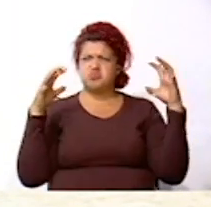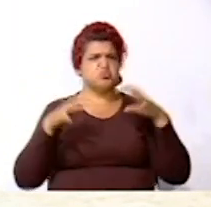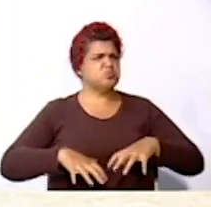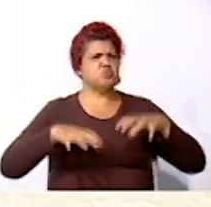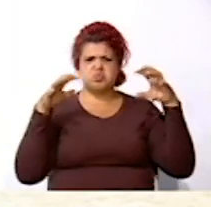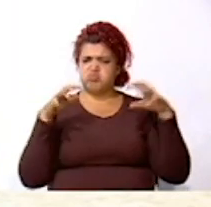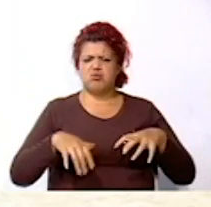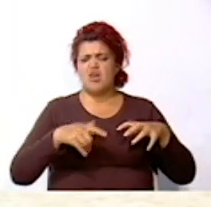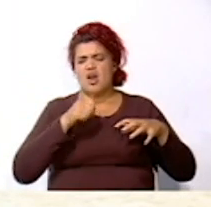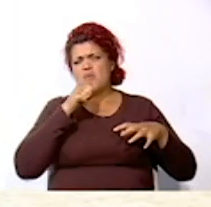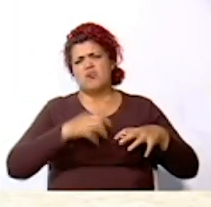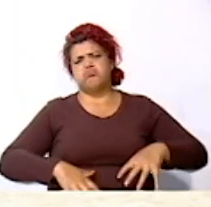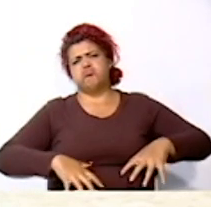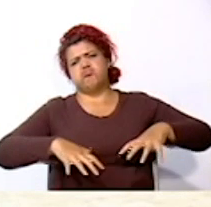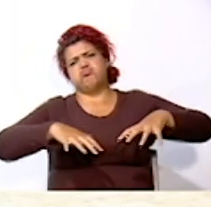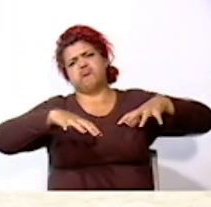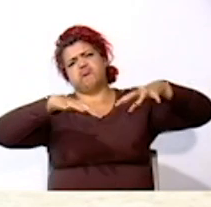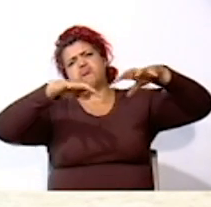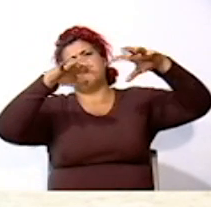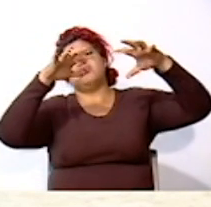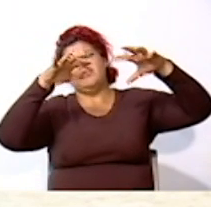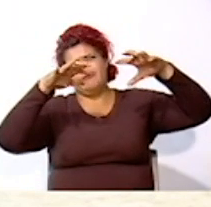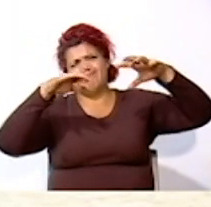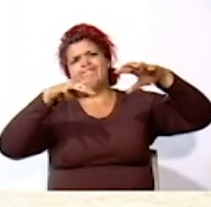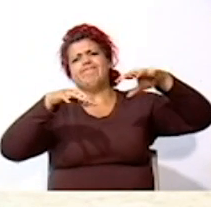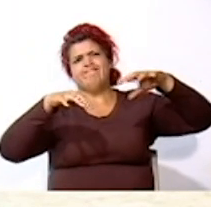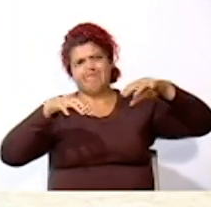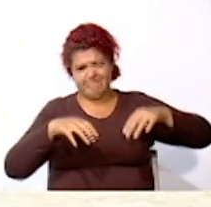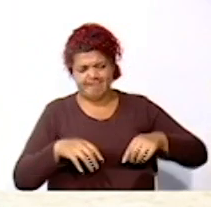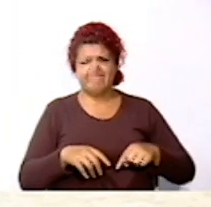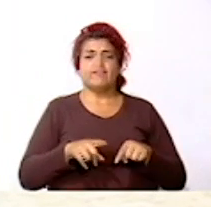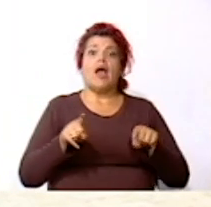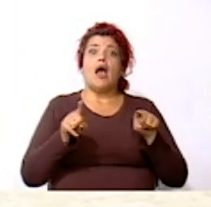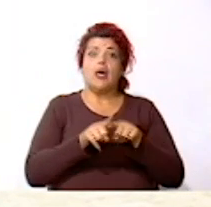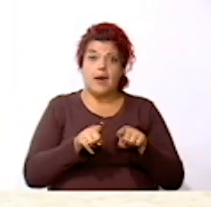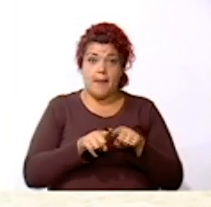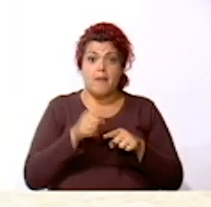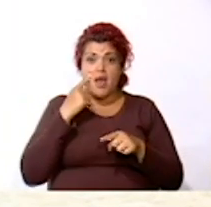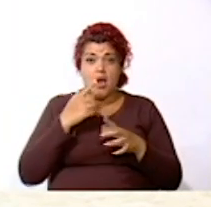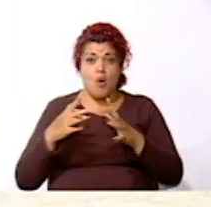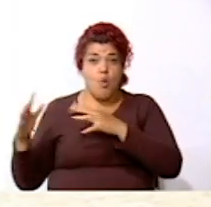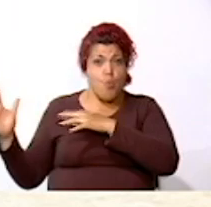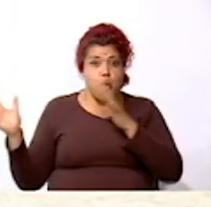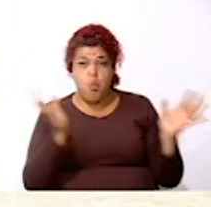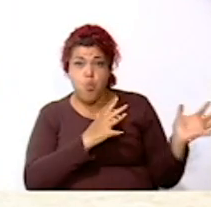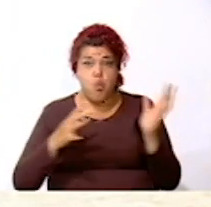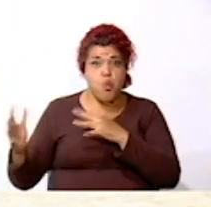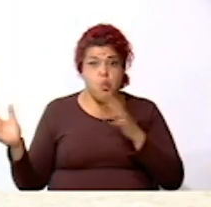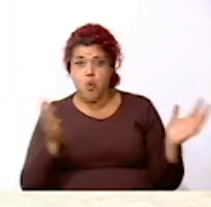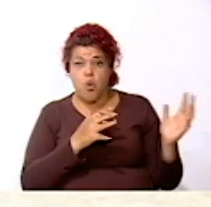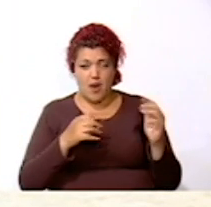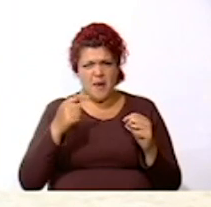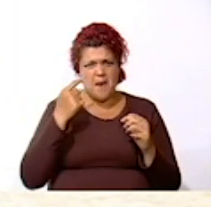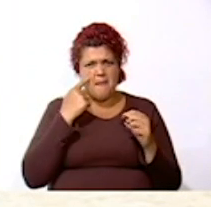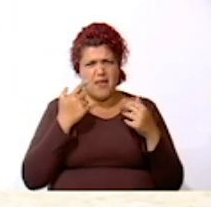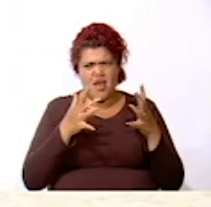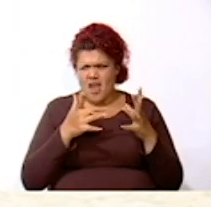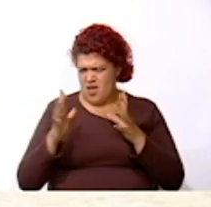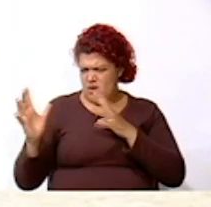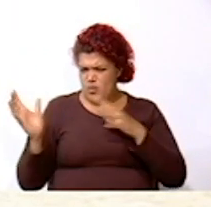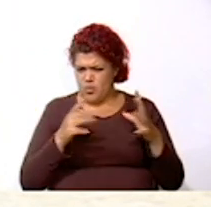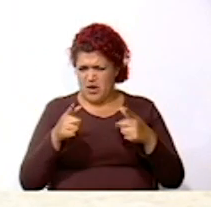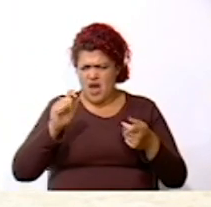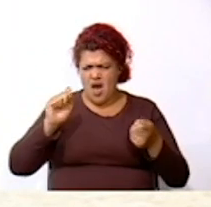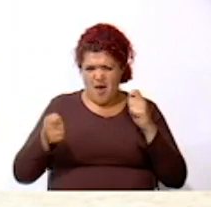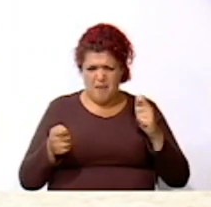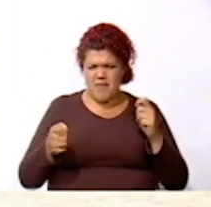provocan inundaciones También tenemos vientos fuertes Cuando se alteran las condiciones del tiempo